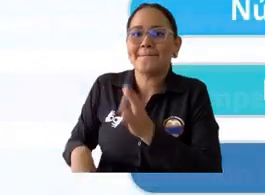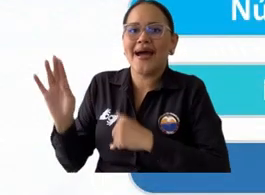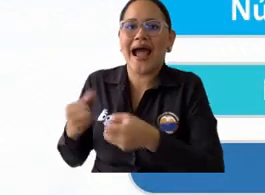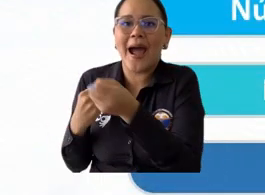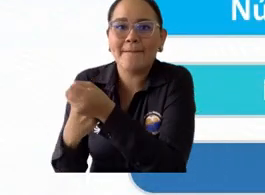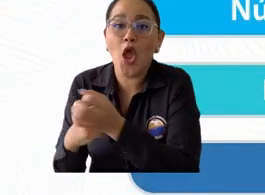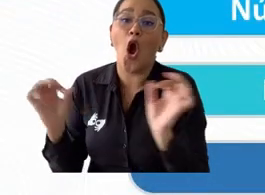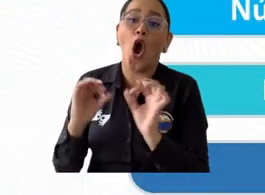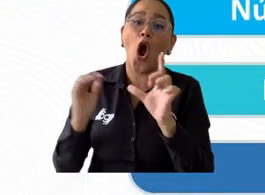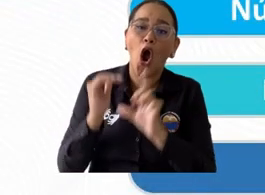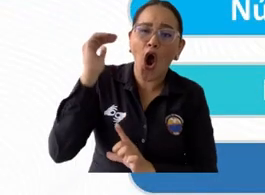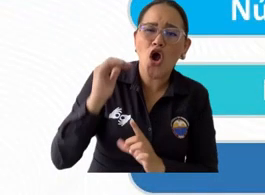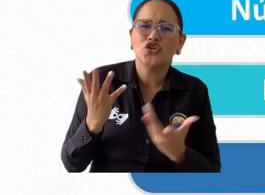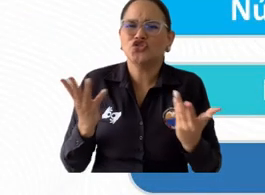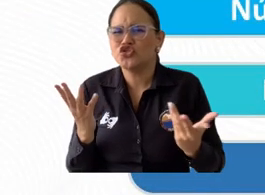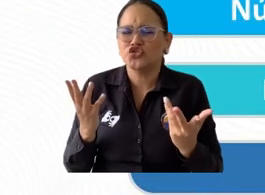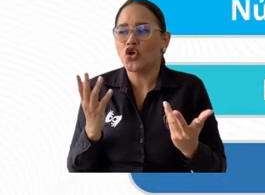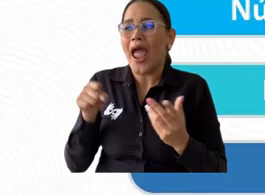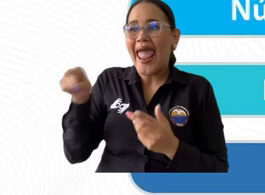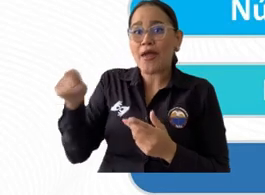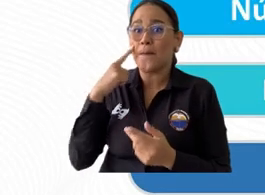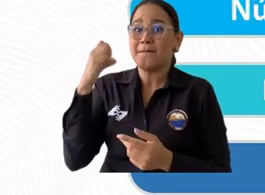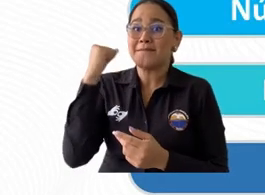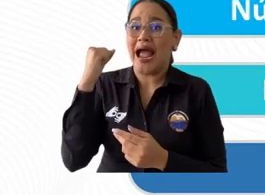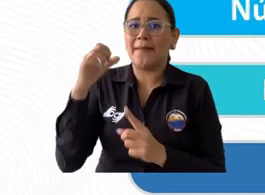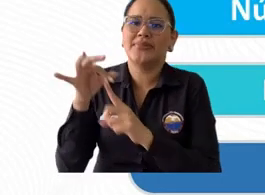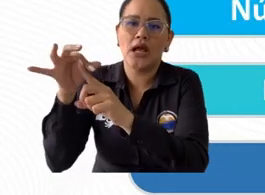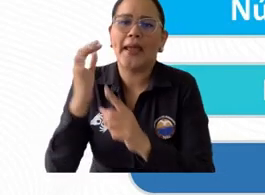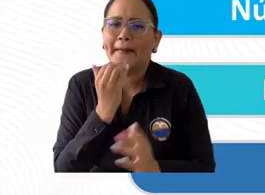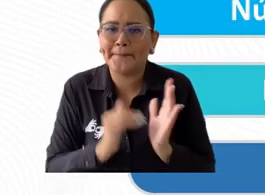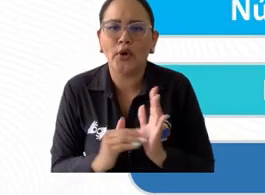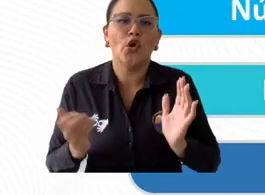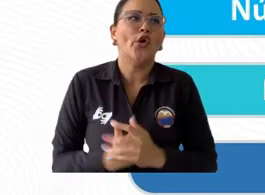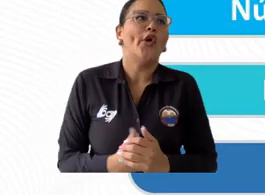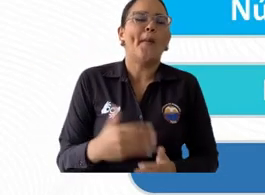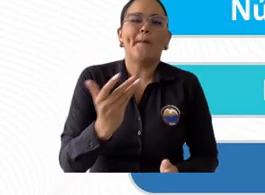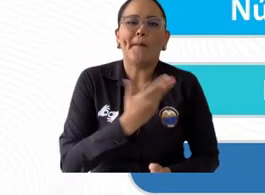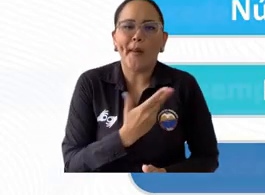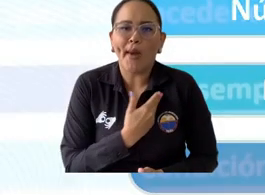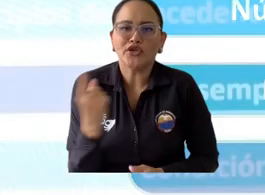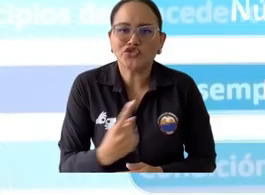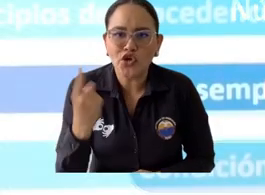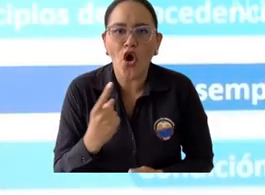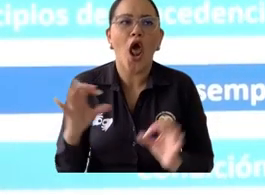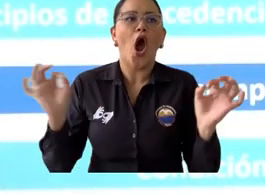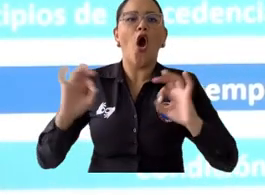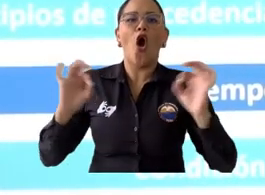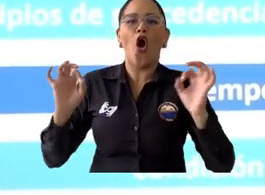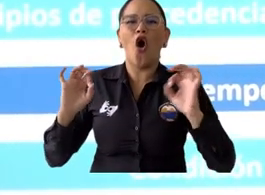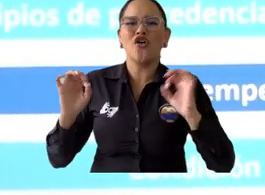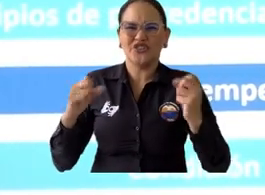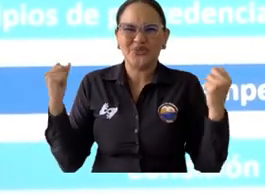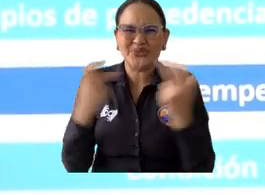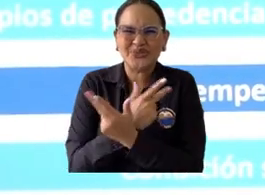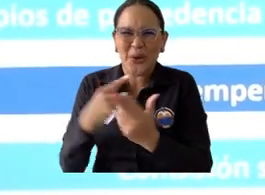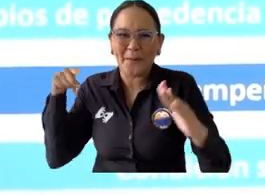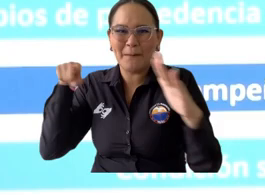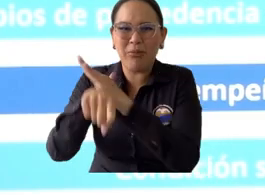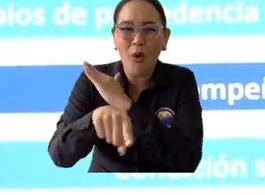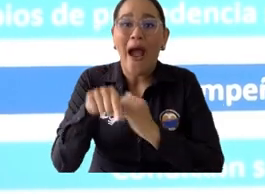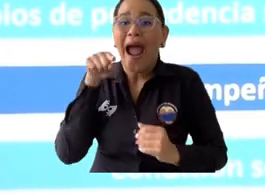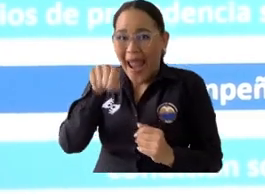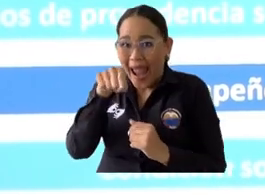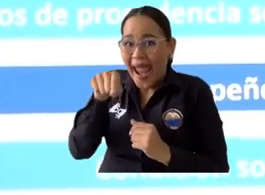desempeño académico su condición socioeconómica y sus condiciones de vulnerabilidad es decir madres cabeza de familia víctima tratar de en ese marco del sistema de